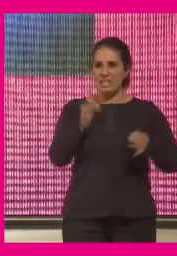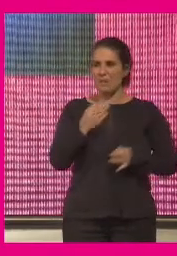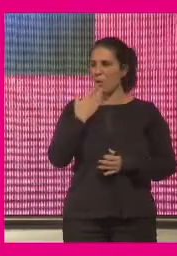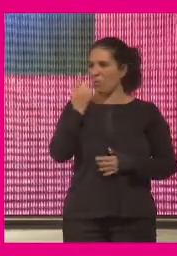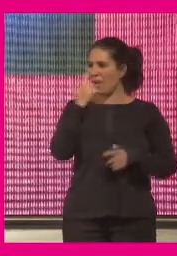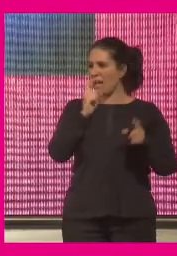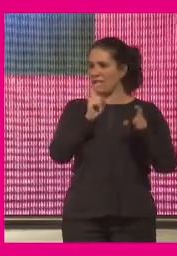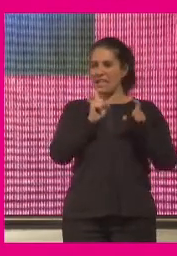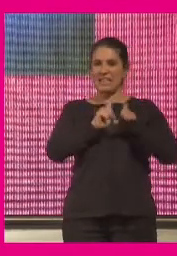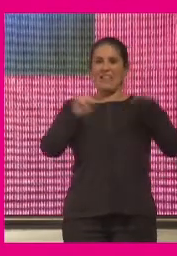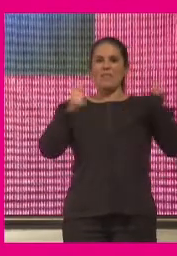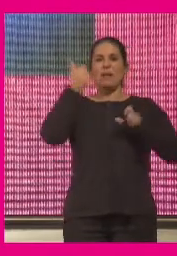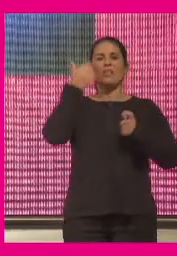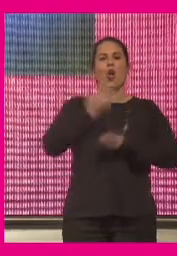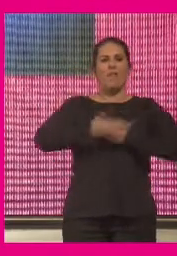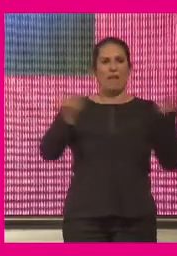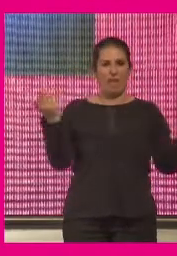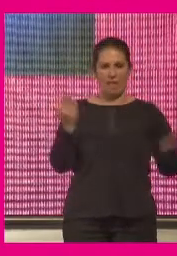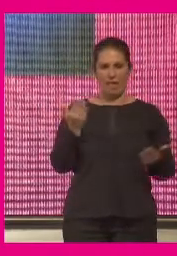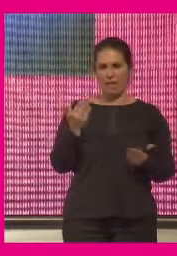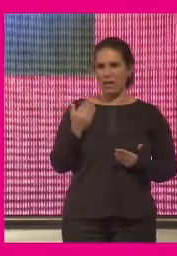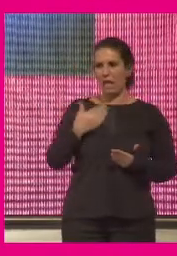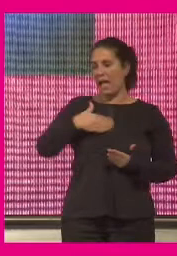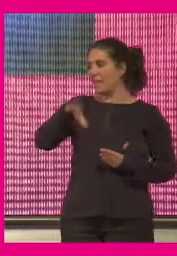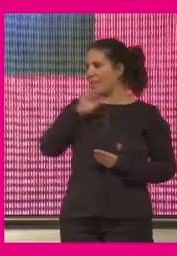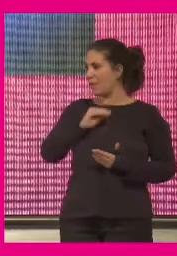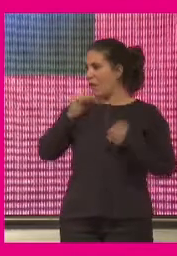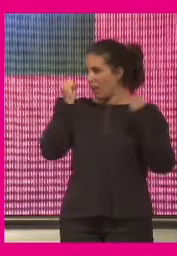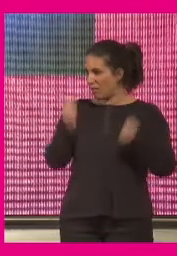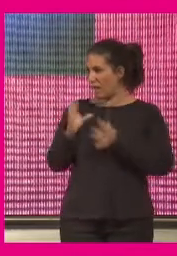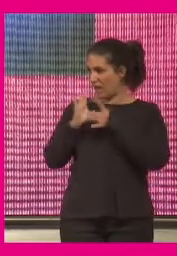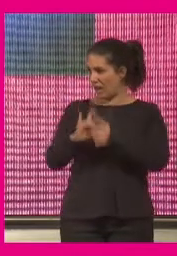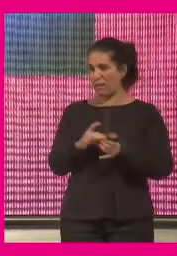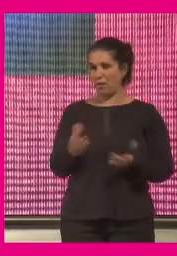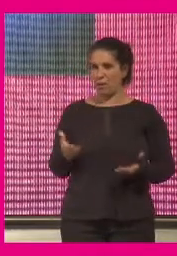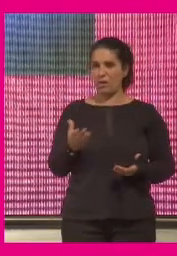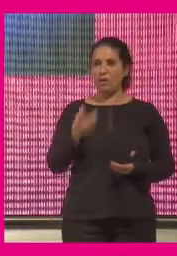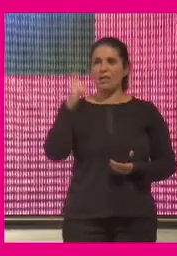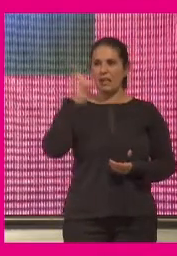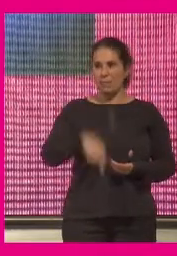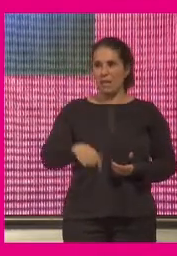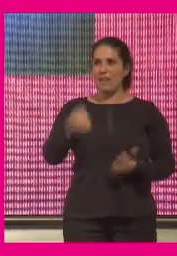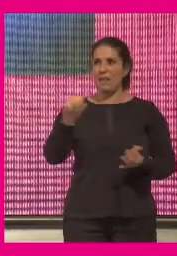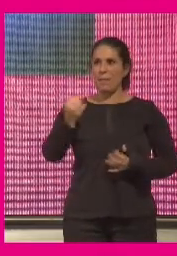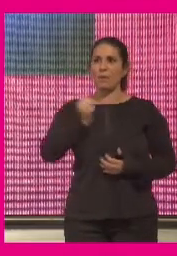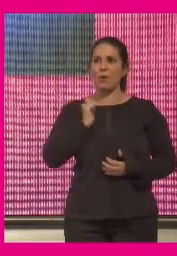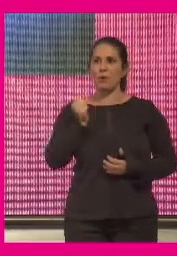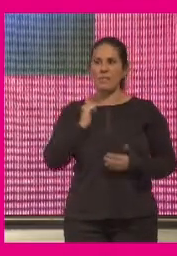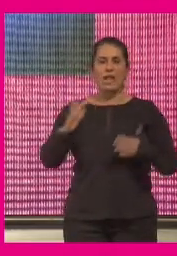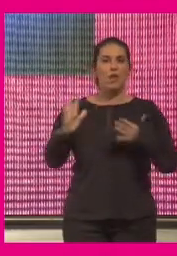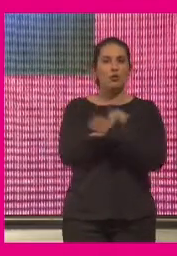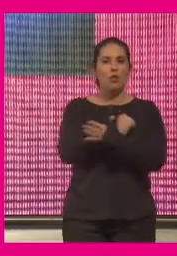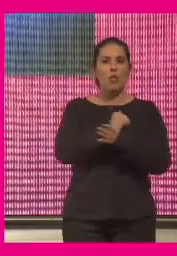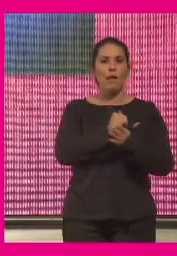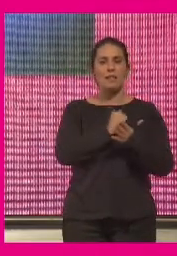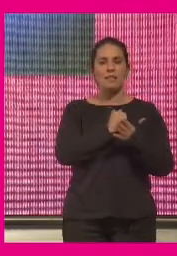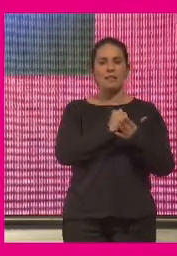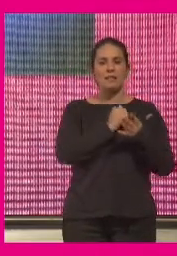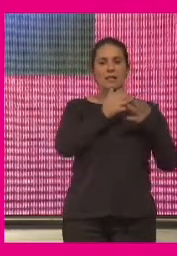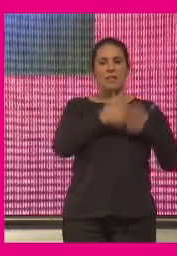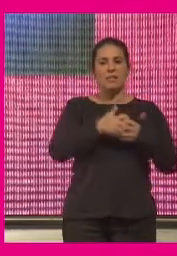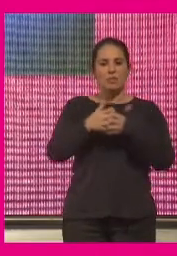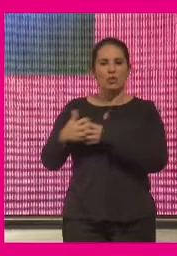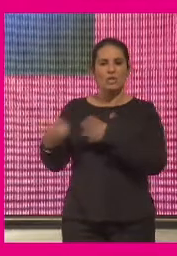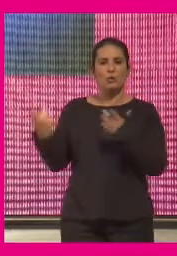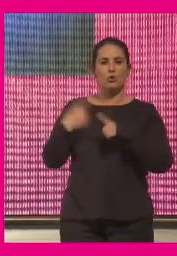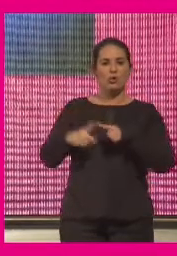entidades que más confianza generan entonces entiendo que tu propuesta tiene que ver con eso también es decir aprovechemos toda esa infraestructura esos dispositivos que